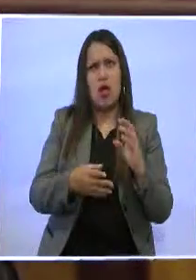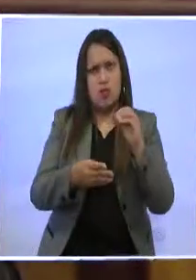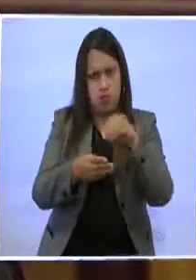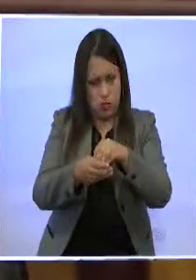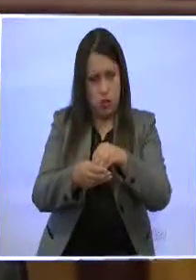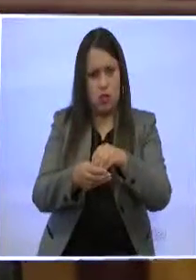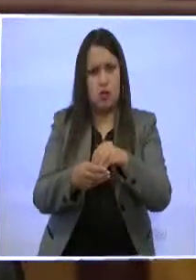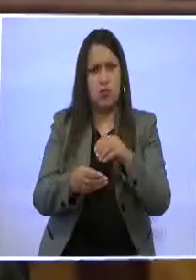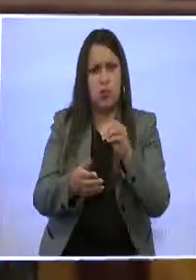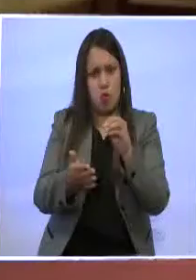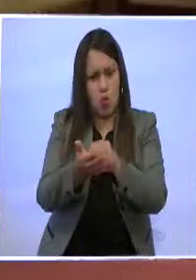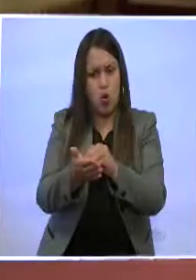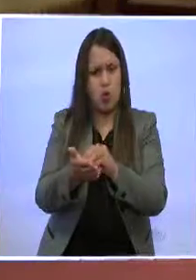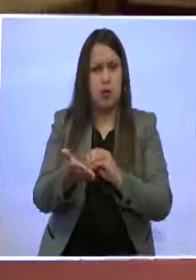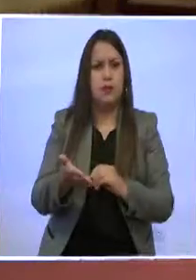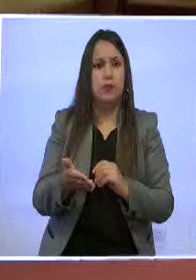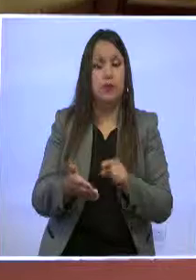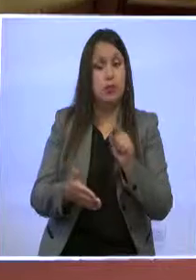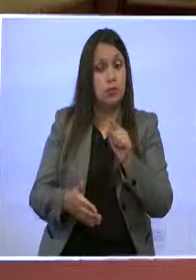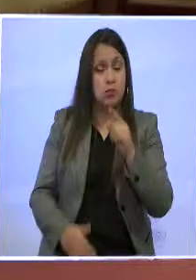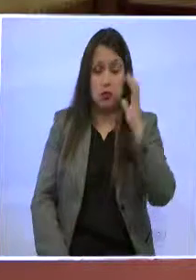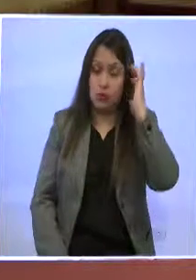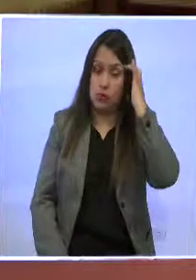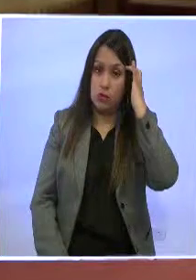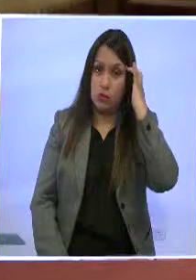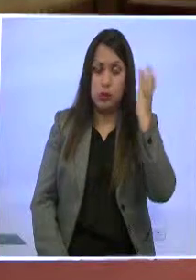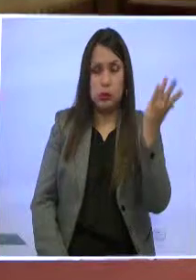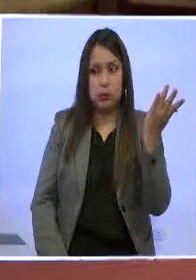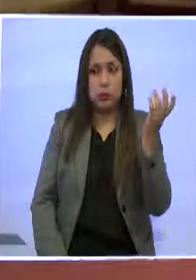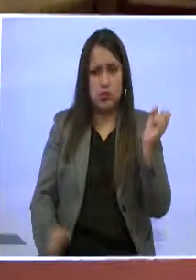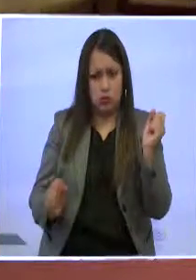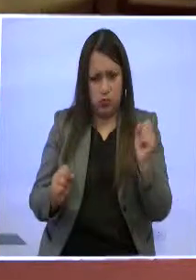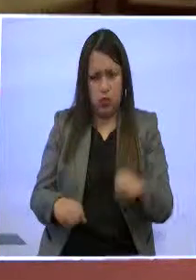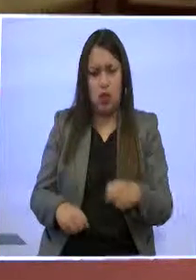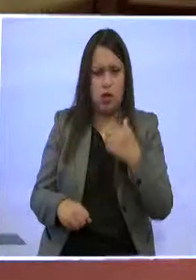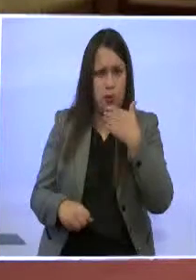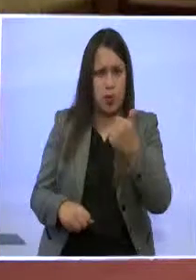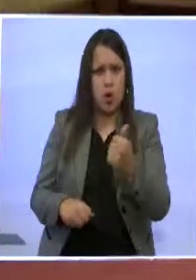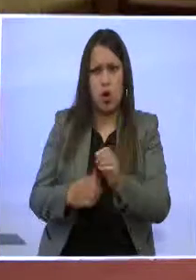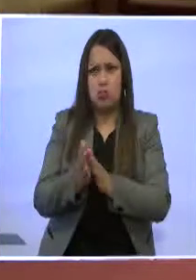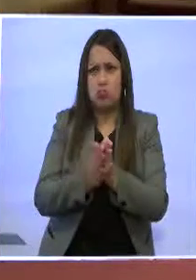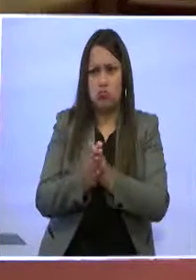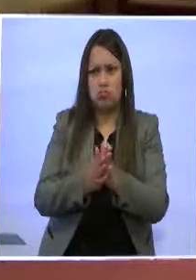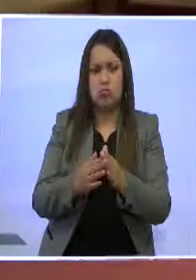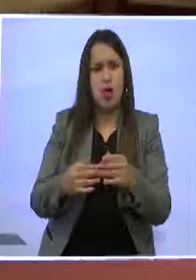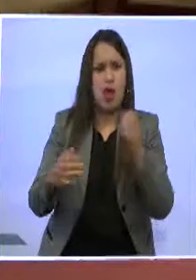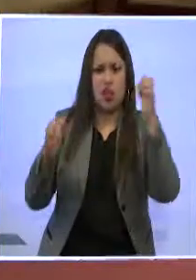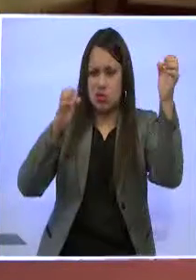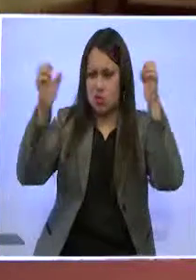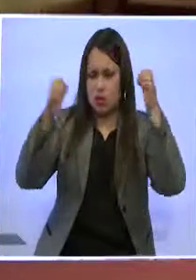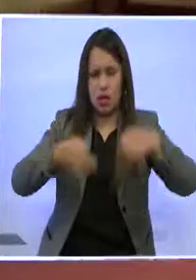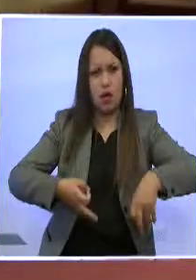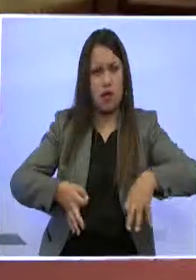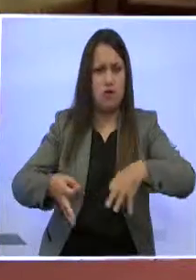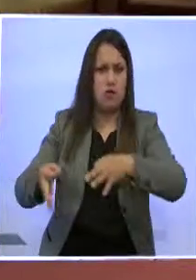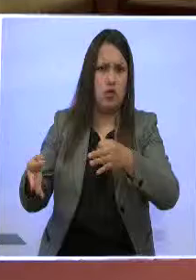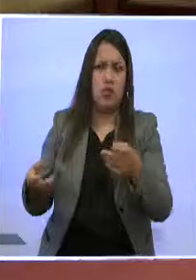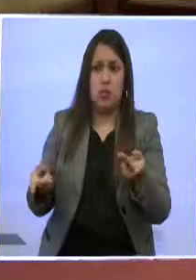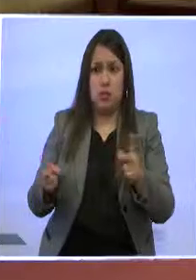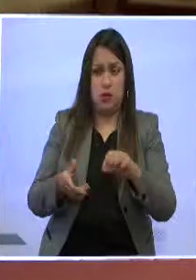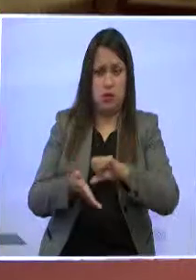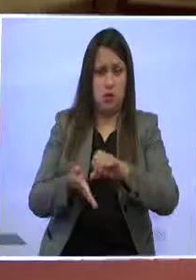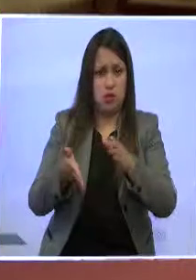tiene pueda ser enfrentada de mejor manera por parte de la población, por parte de la ciudadanía,